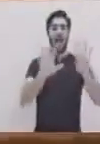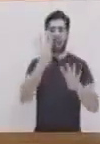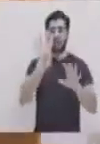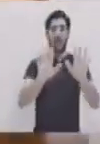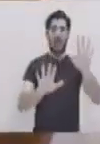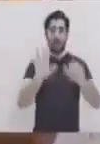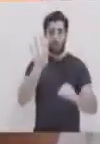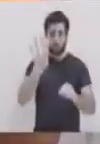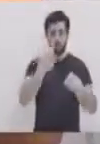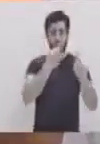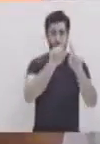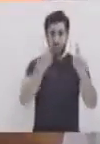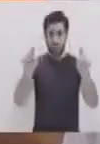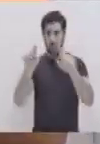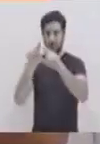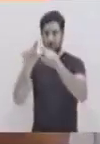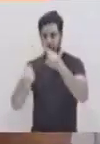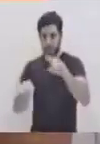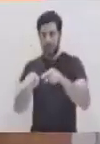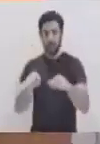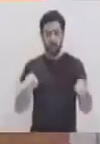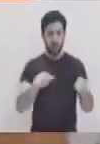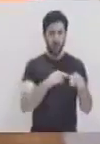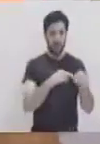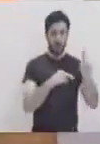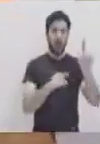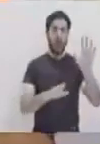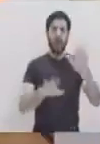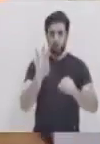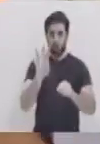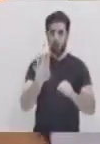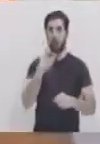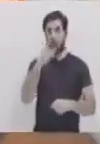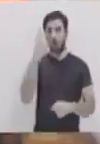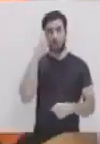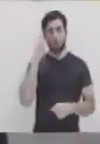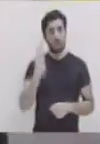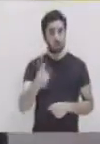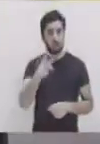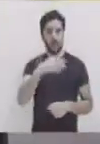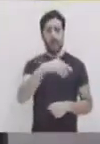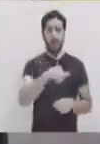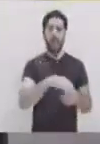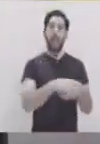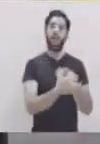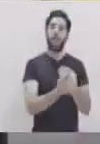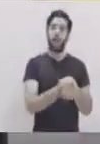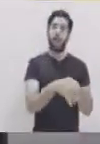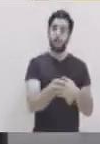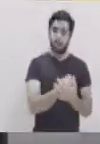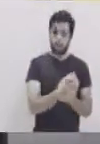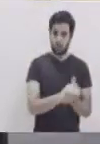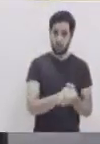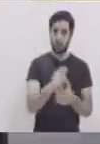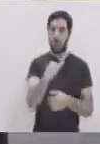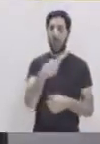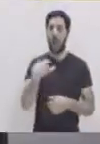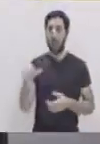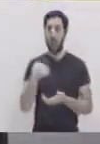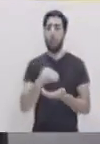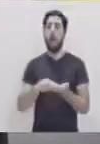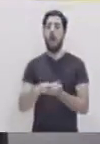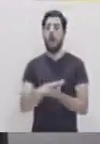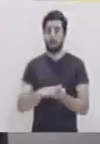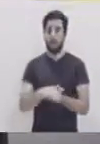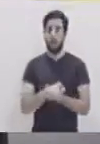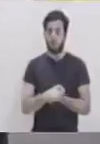de 14 por 14. Pero antes de eso, recuerda, tienes que lavarte las manos con